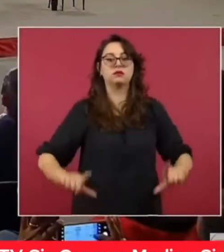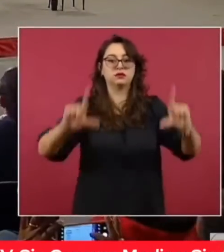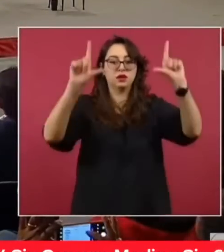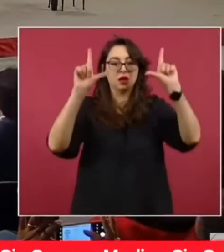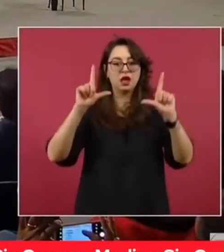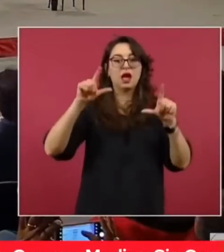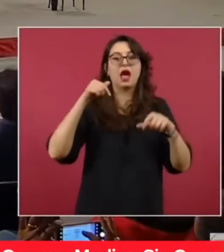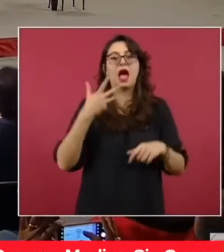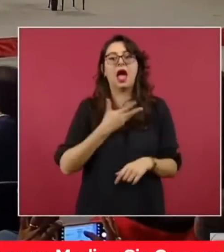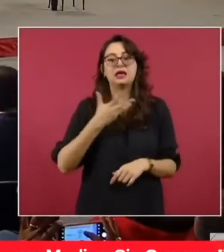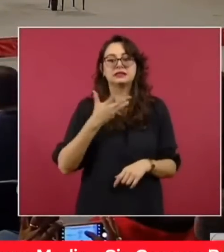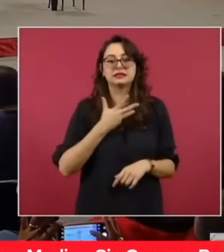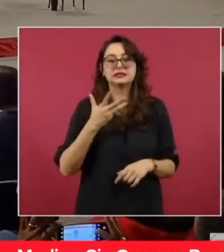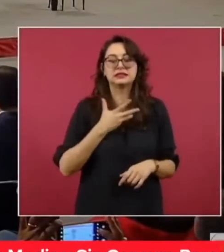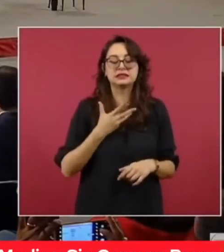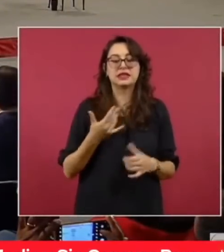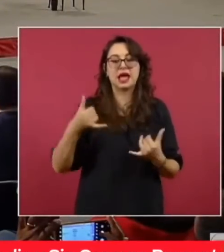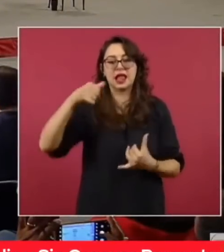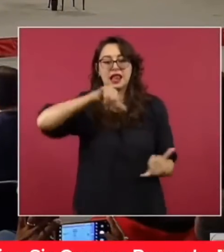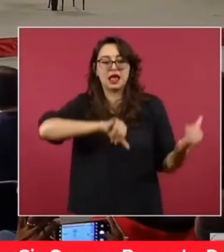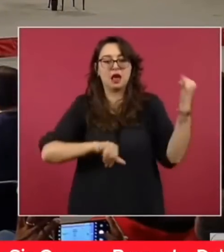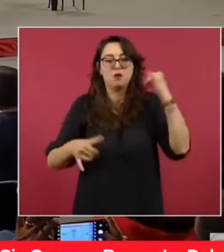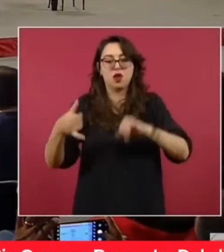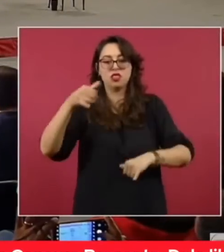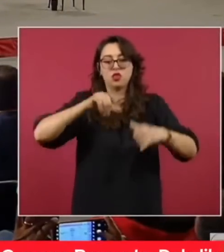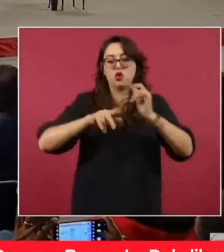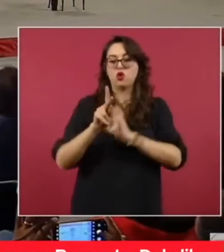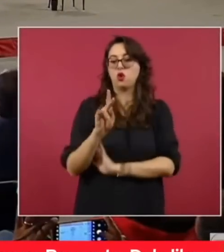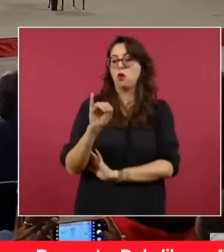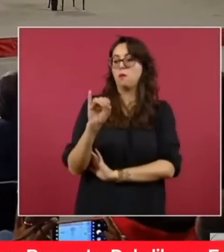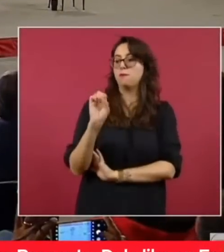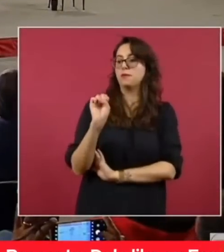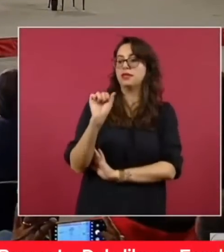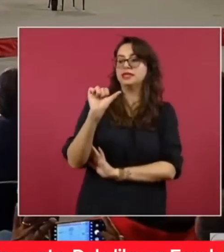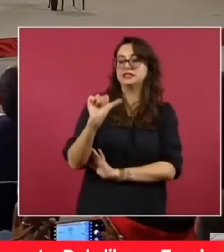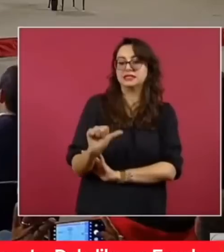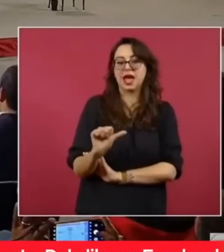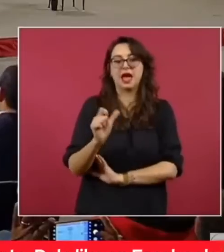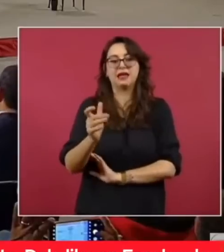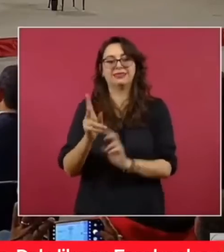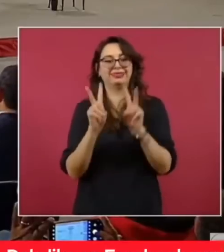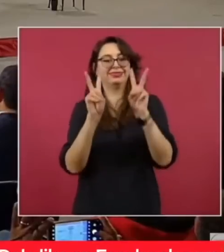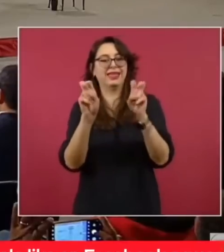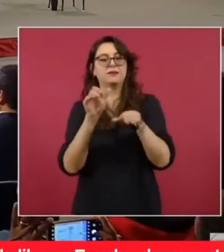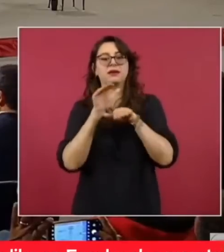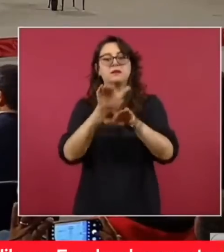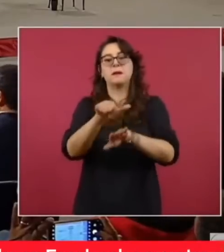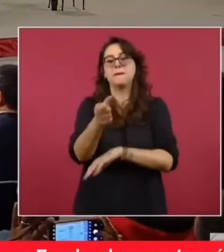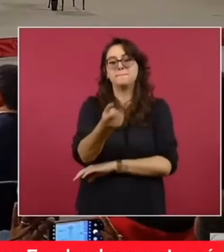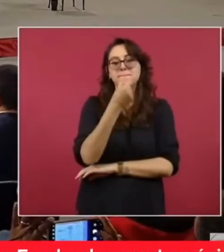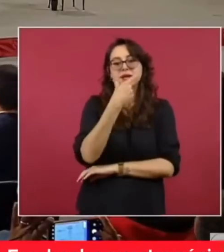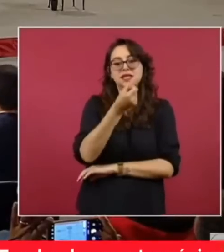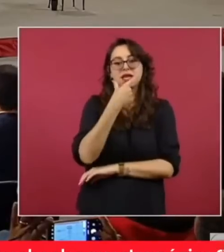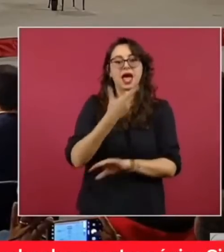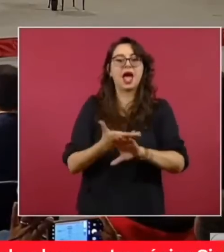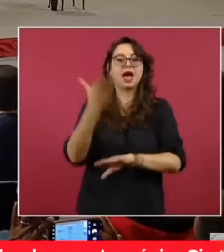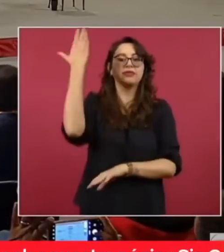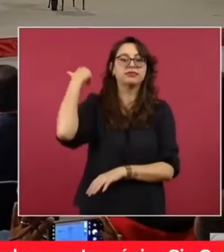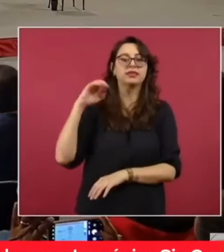Laboratorios PISA, que obtuvo contratos del gobierno federal de otras